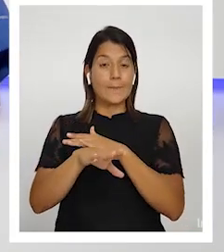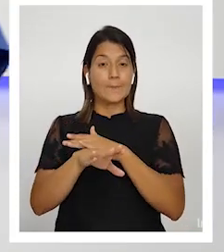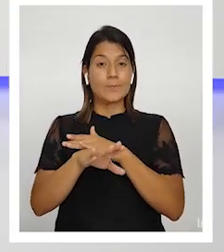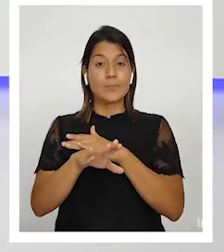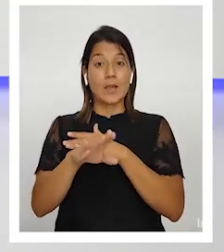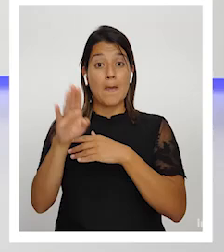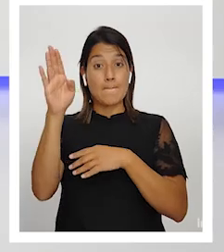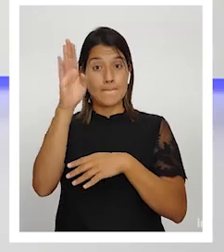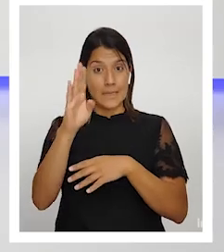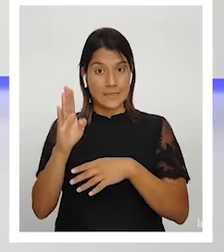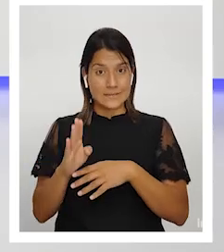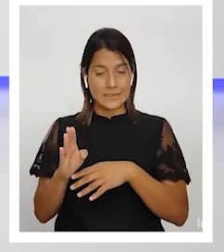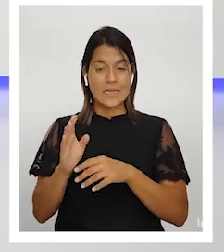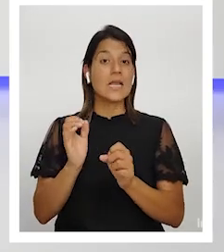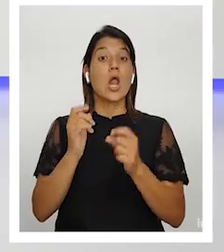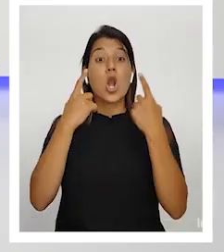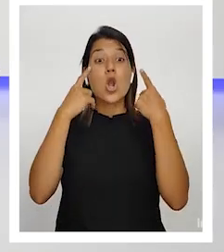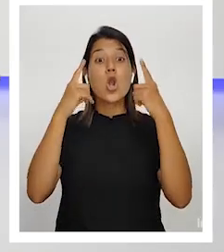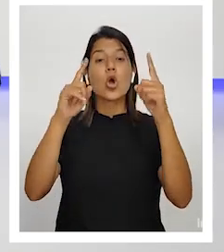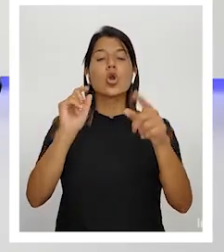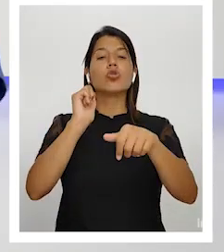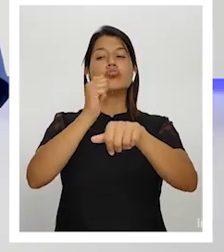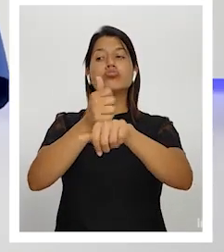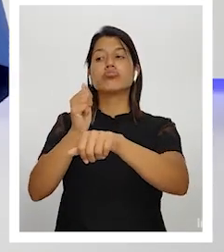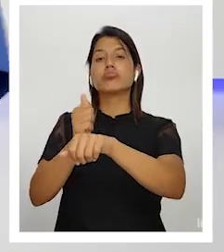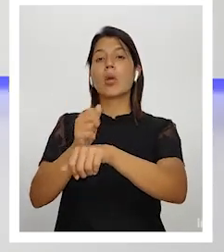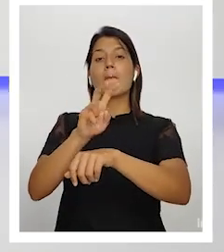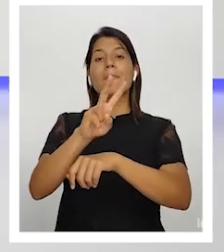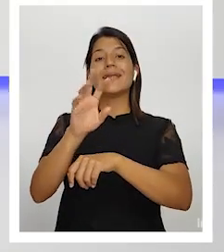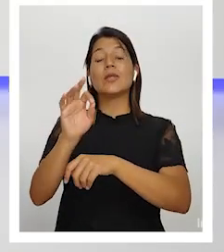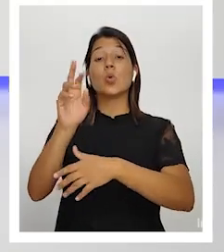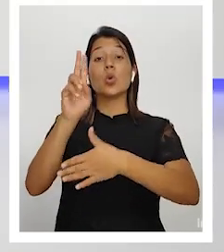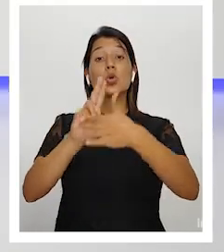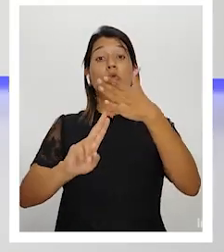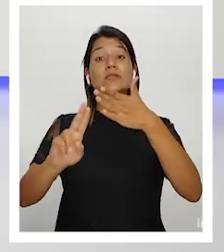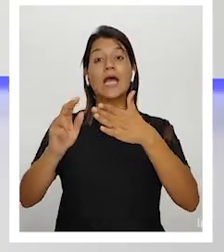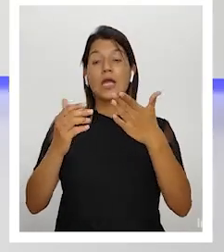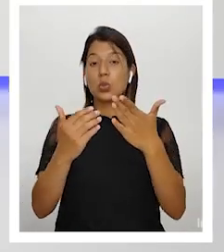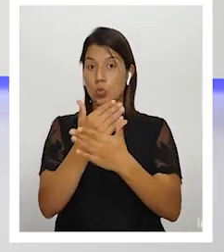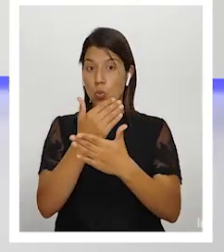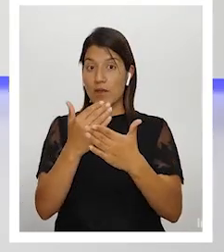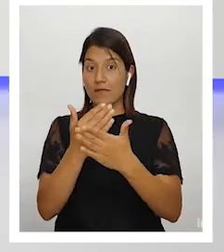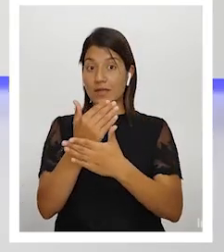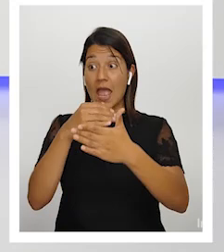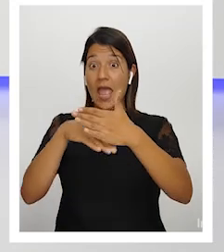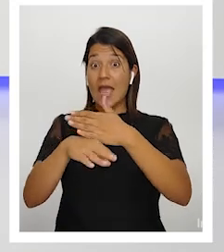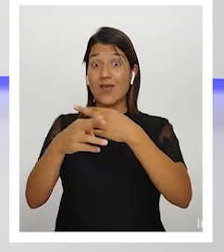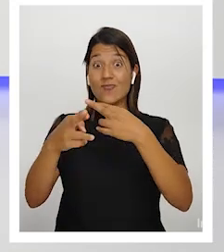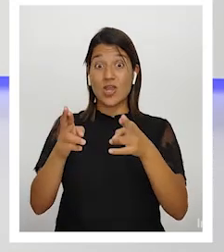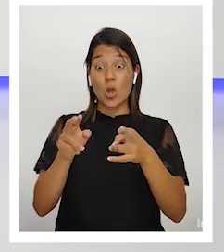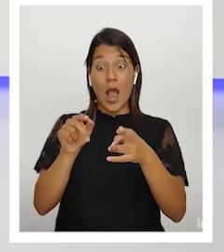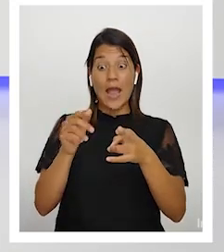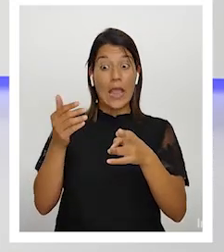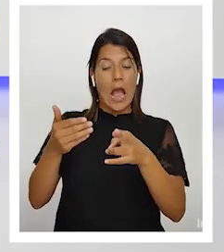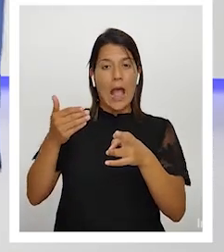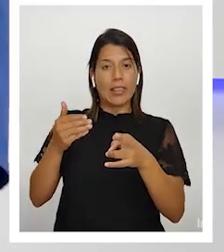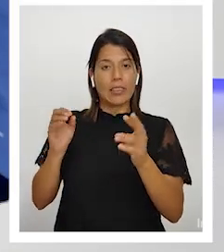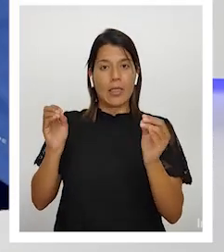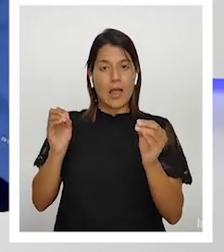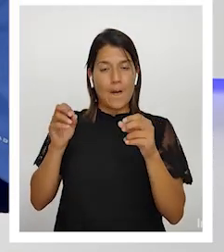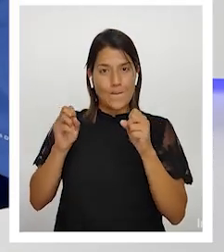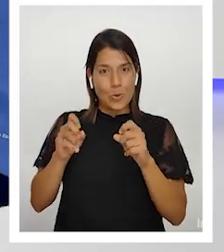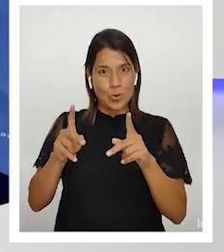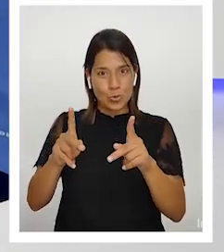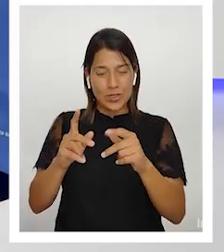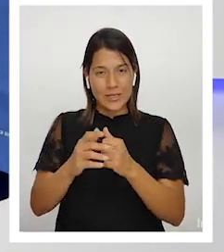hizo 29 universidades federales nuevas en regiones donde no había oportunidades Andrés Manuel